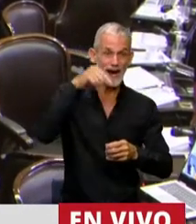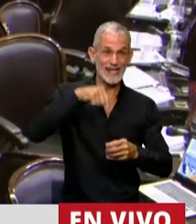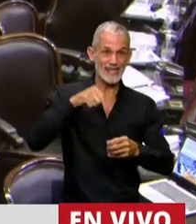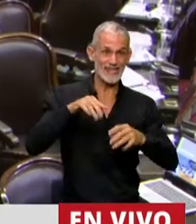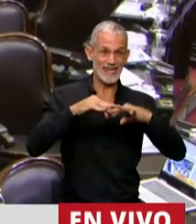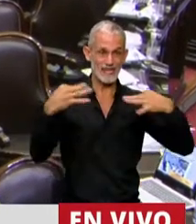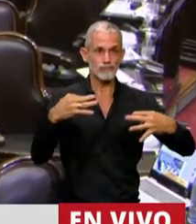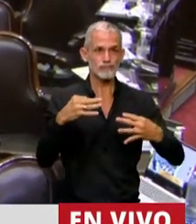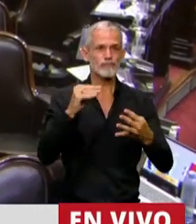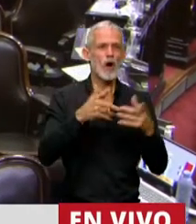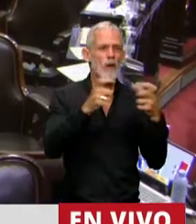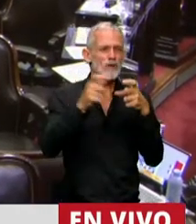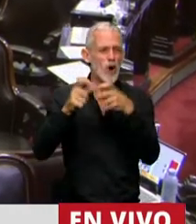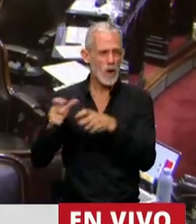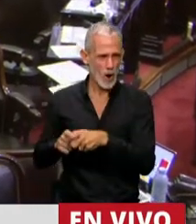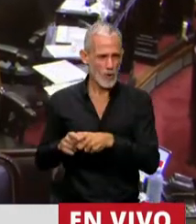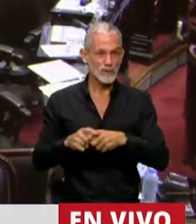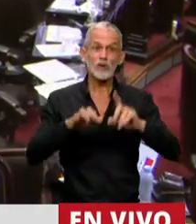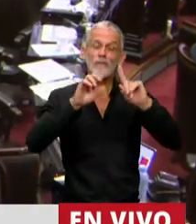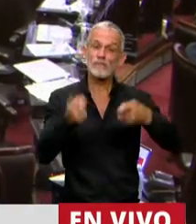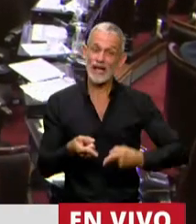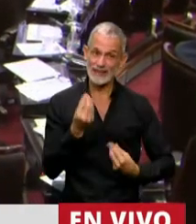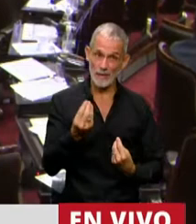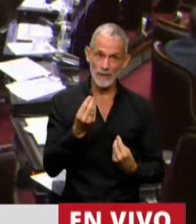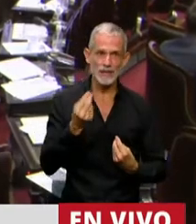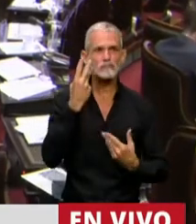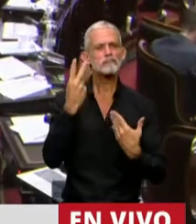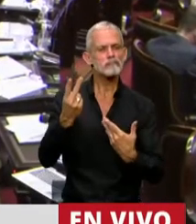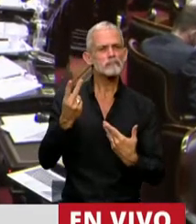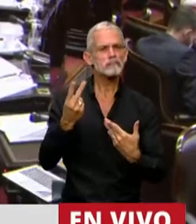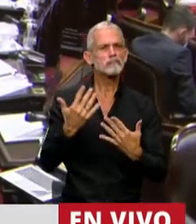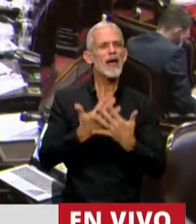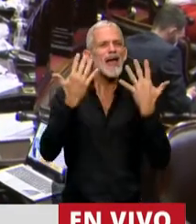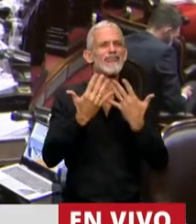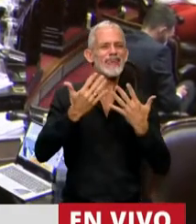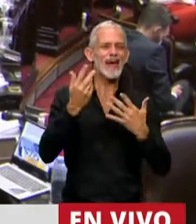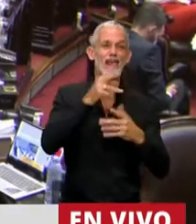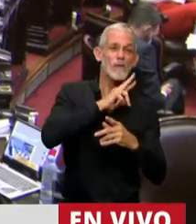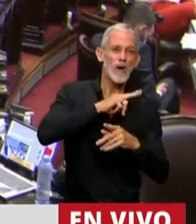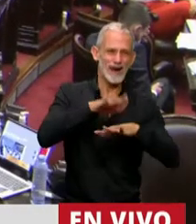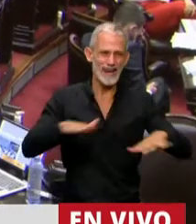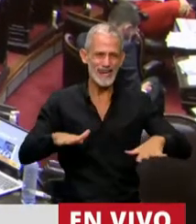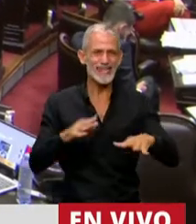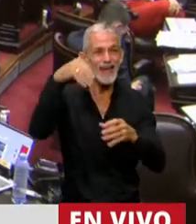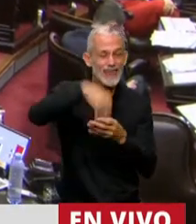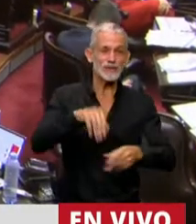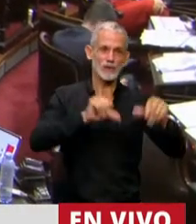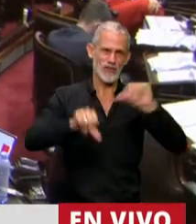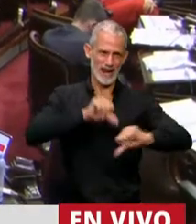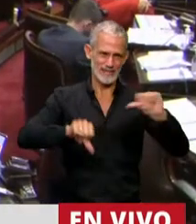esta comisión. Y además, reconocer el Día de las Niñas y Mujeres en la Ciencia